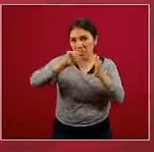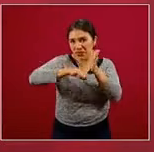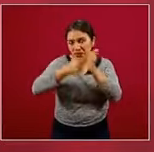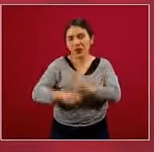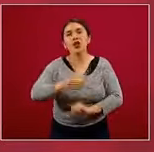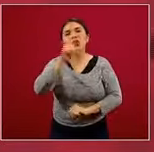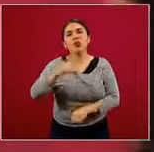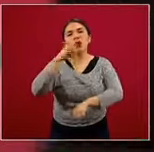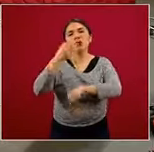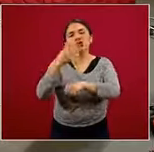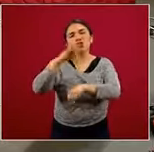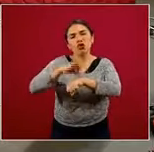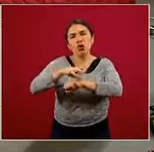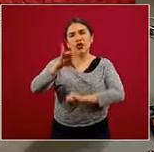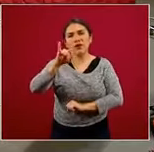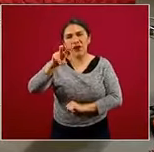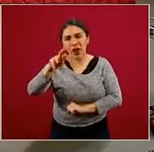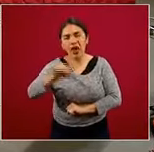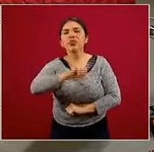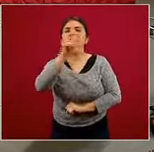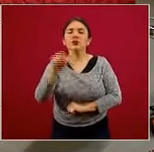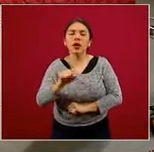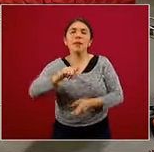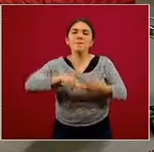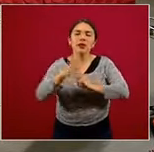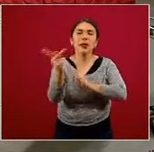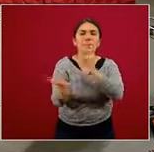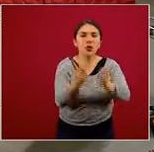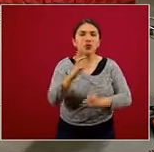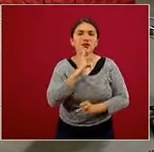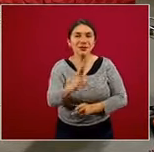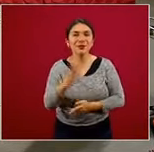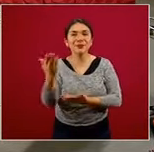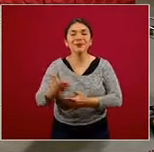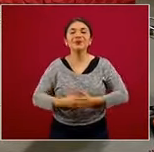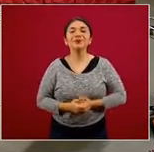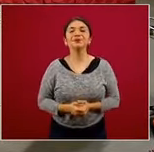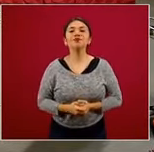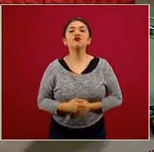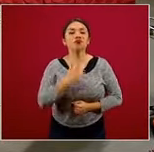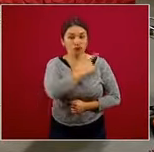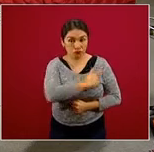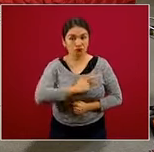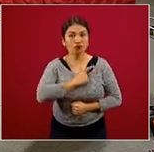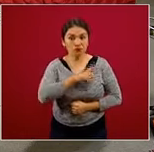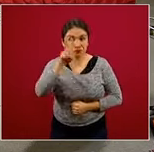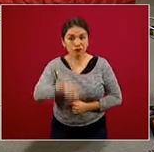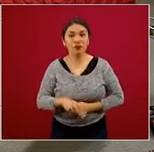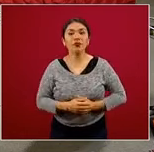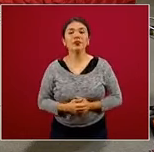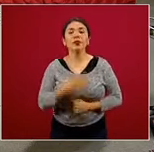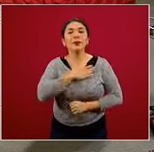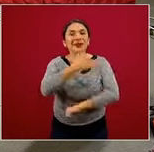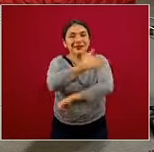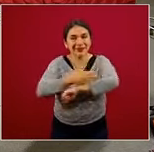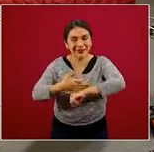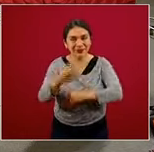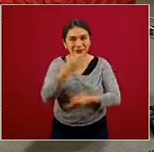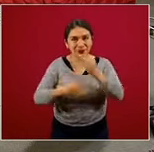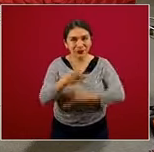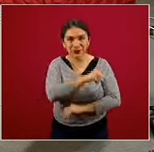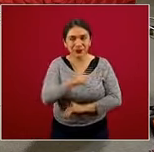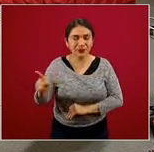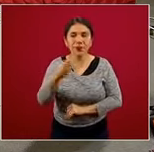escuchamos al doctor Rivera y abrimos a preguntas y respuestas. Con mucho gusto, señor secretario. Muy buenas tardes